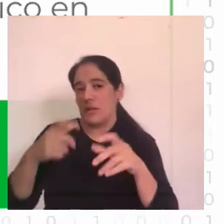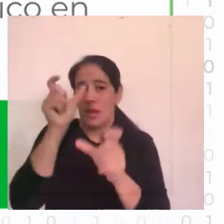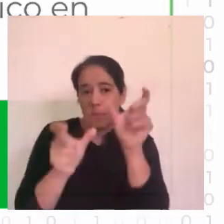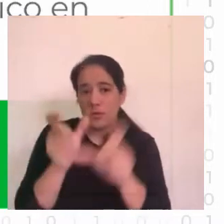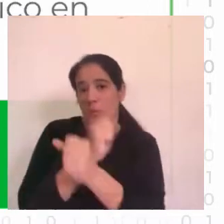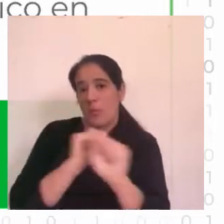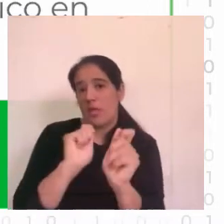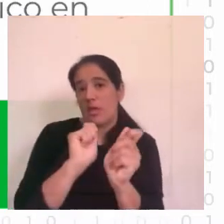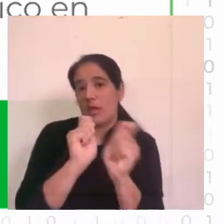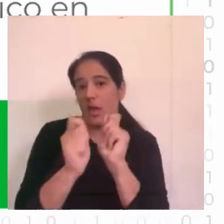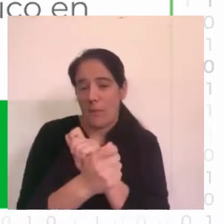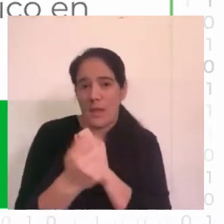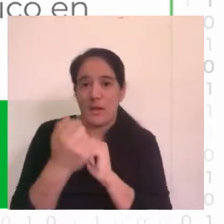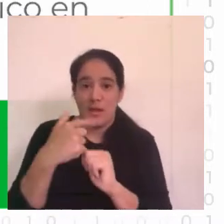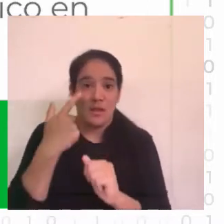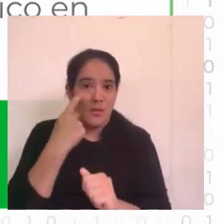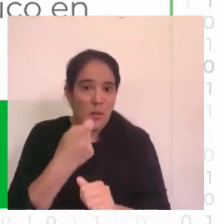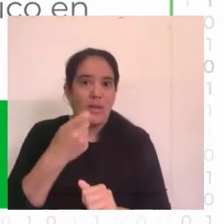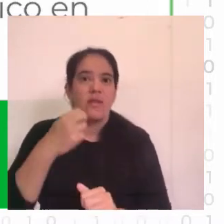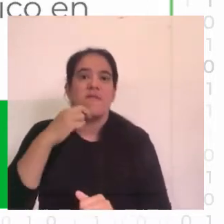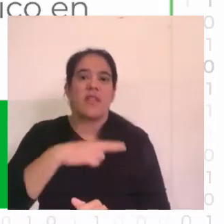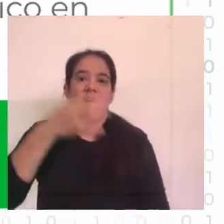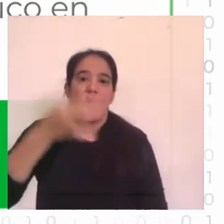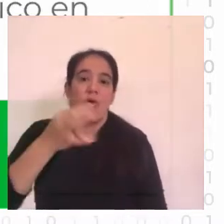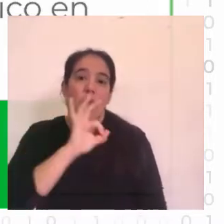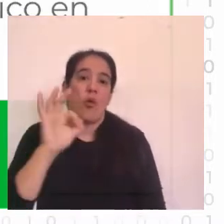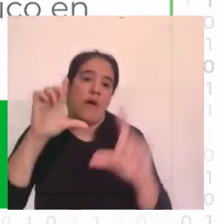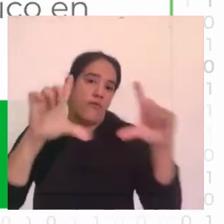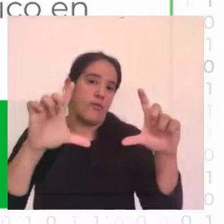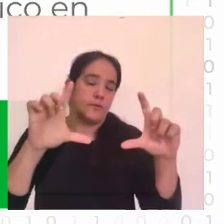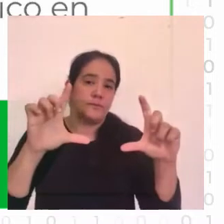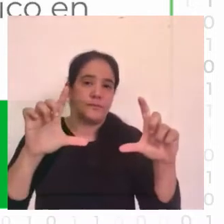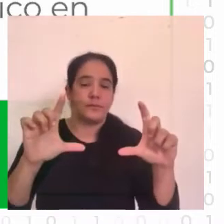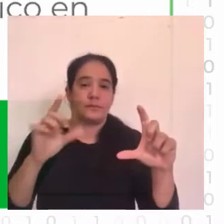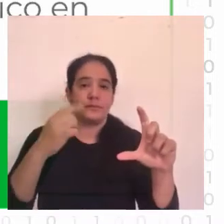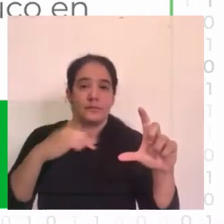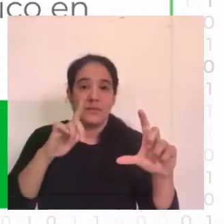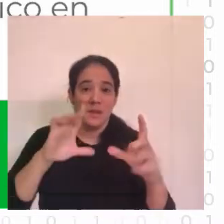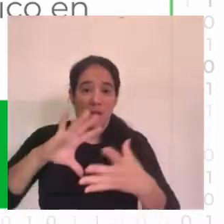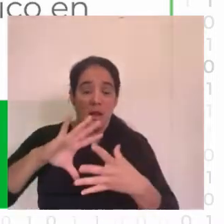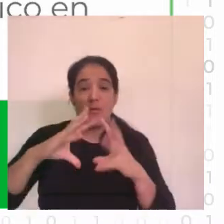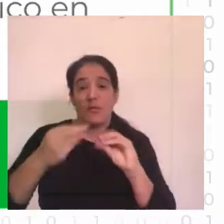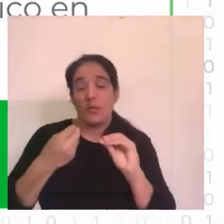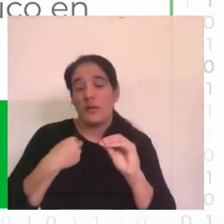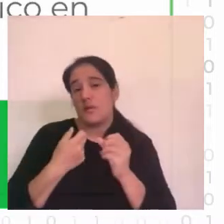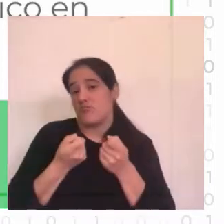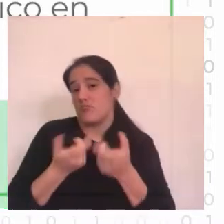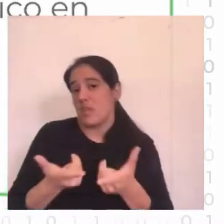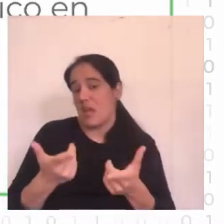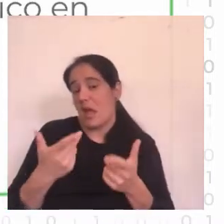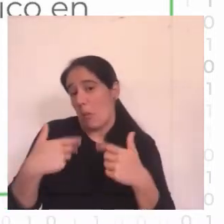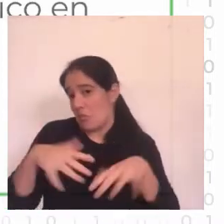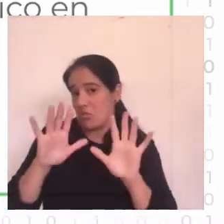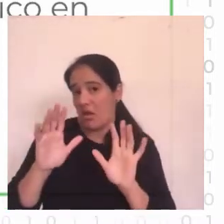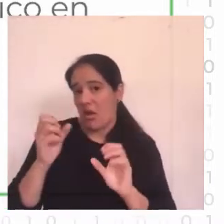autentificar las imágenes que reciba y estos métodos en general son puestos a disposición del público para que todos